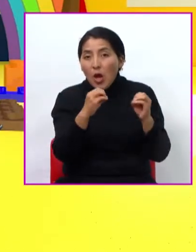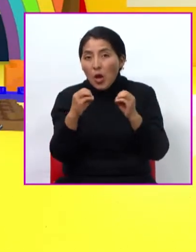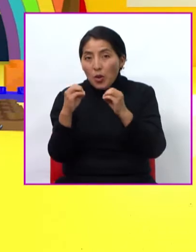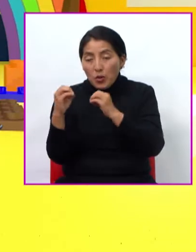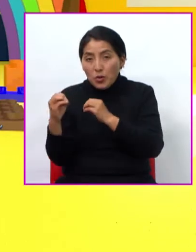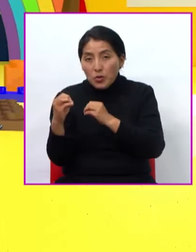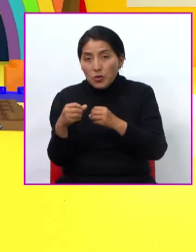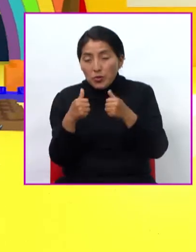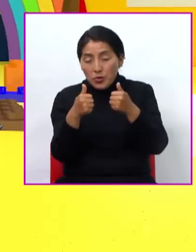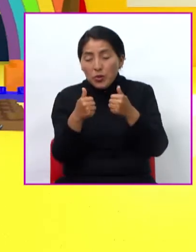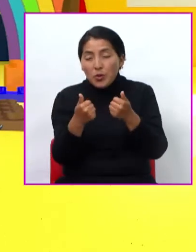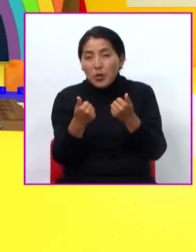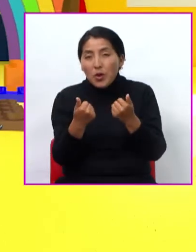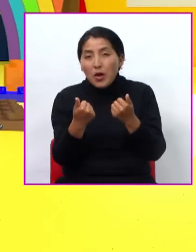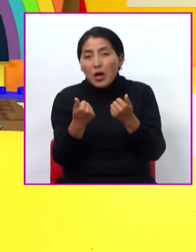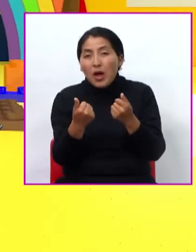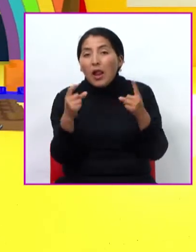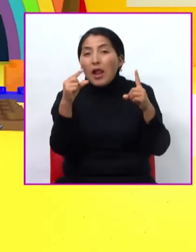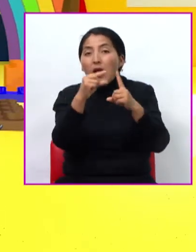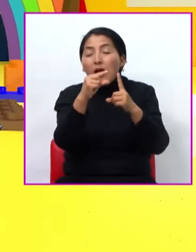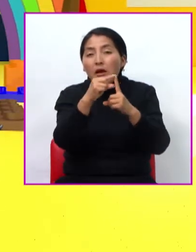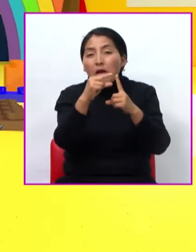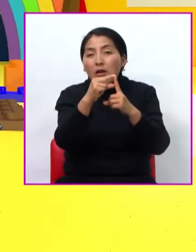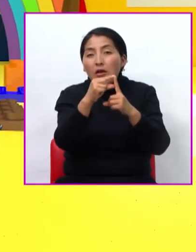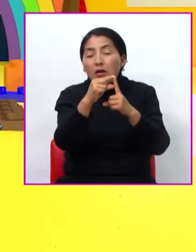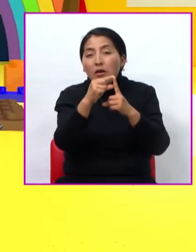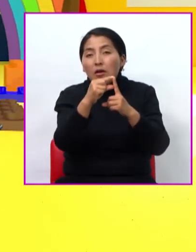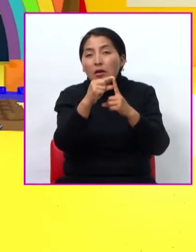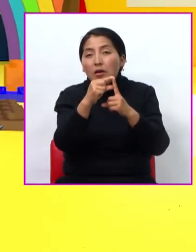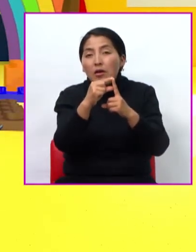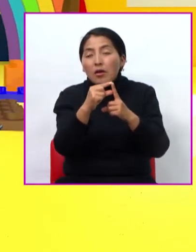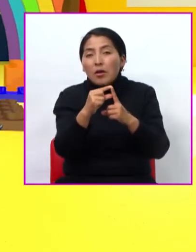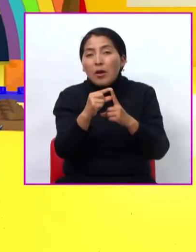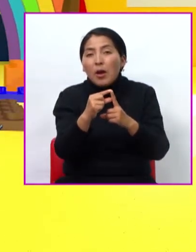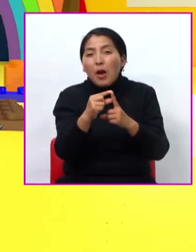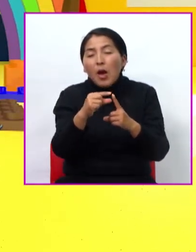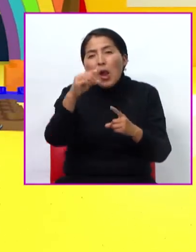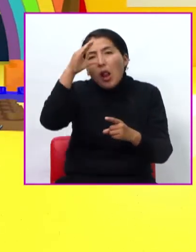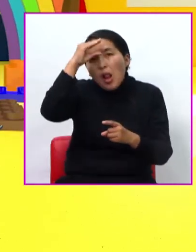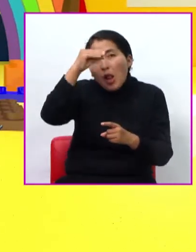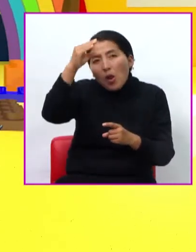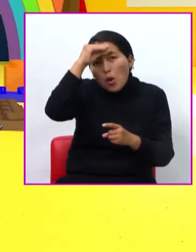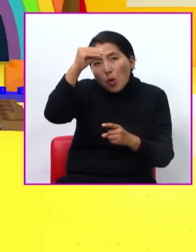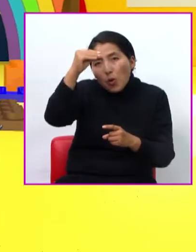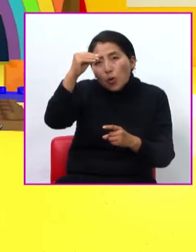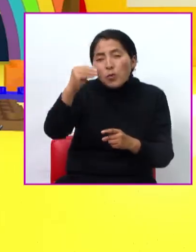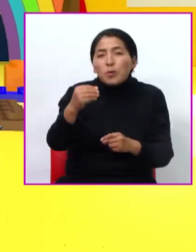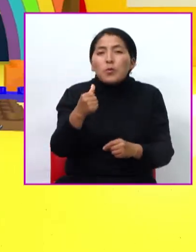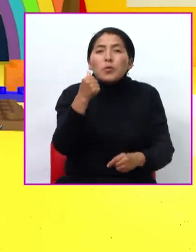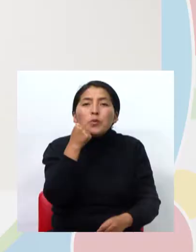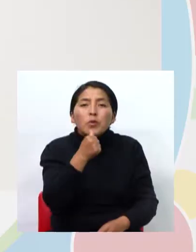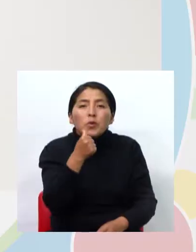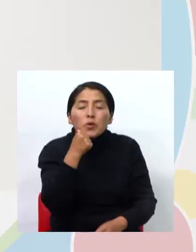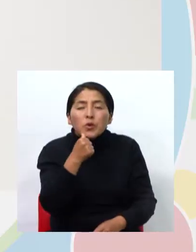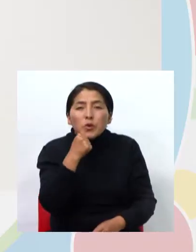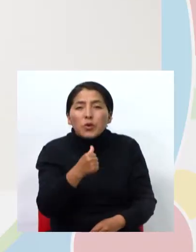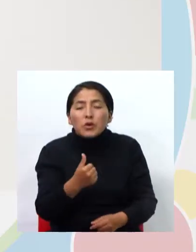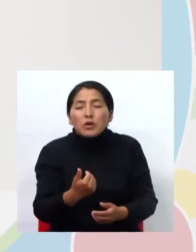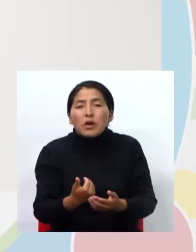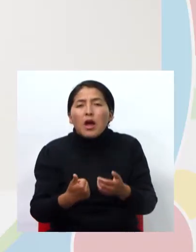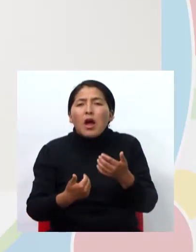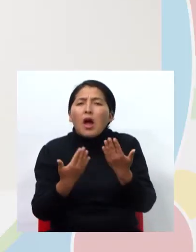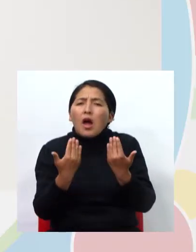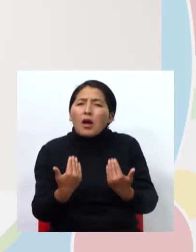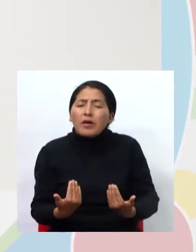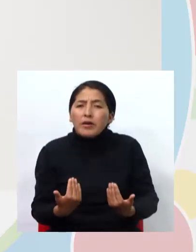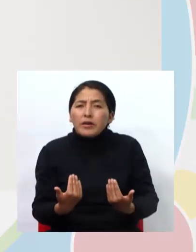corresponde. Vamos a poner la palabra. Colocaremos masculino. Ahora femenino. Ahora vamos a poner